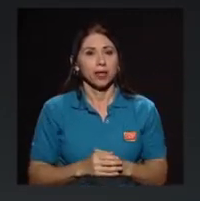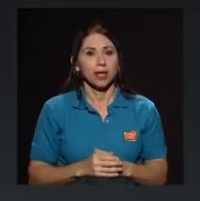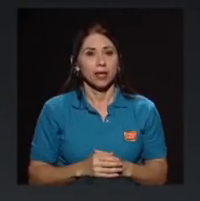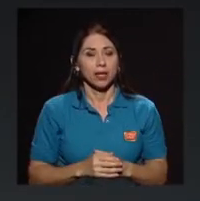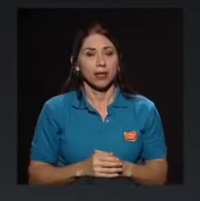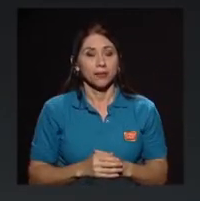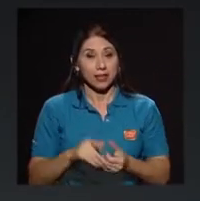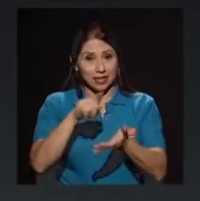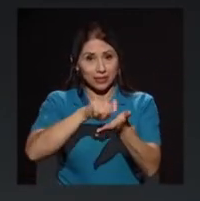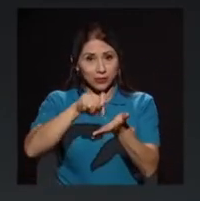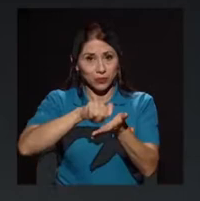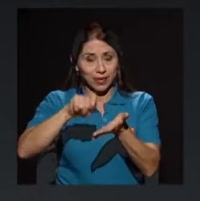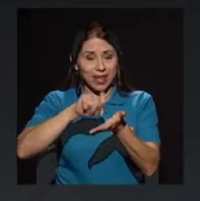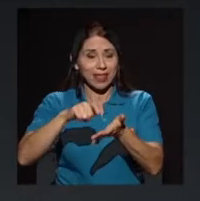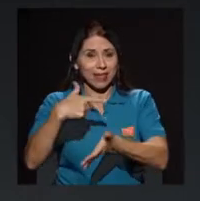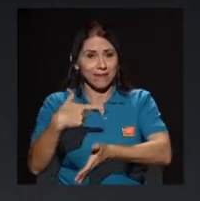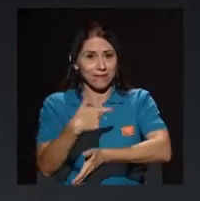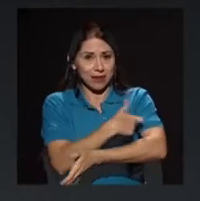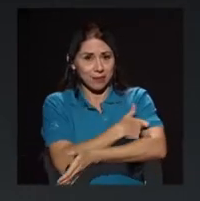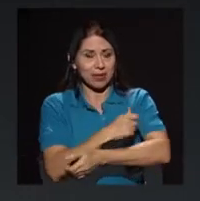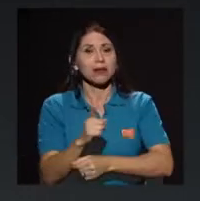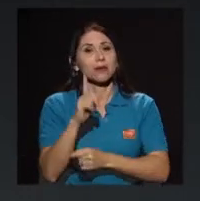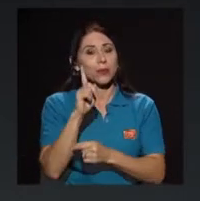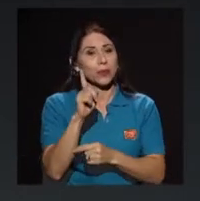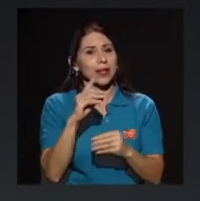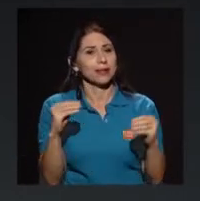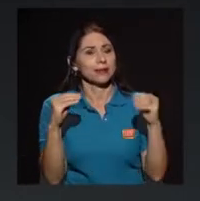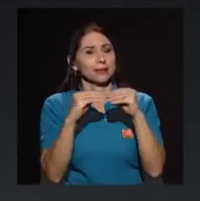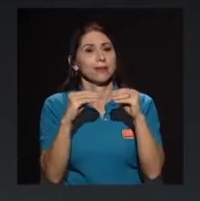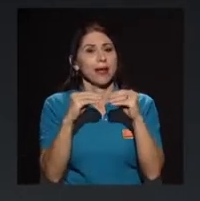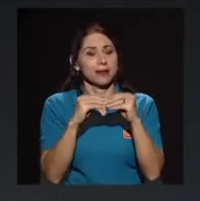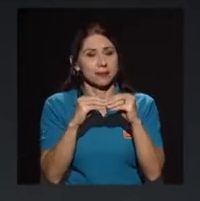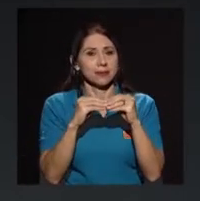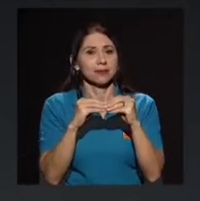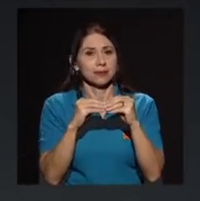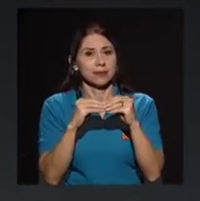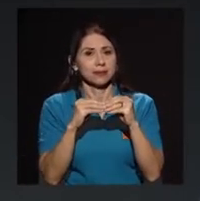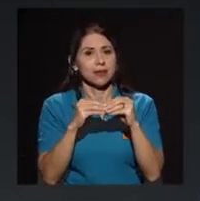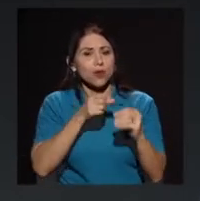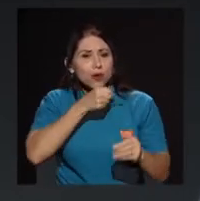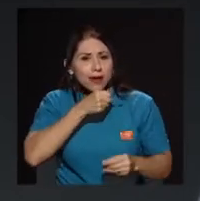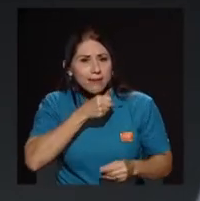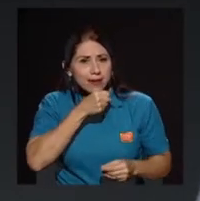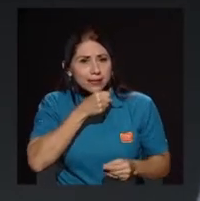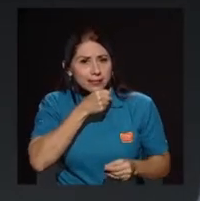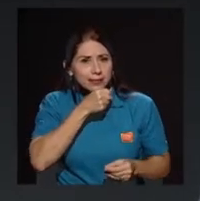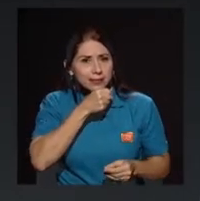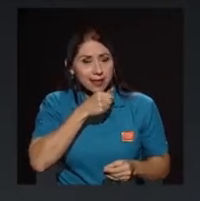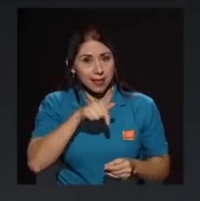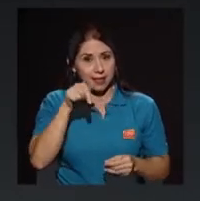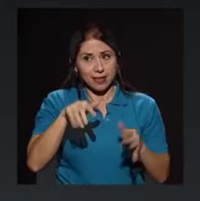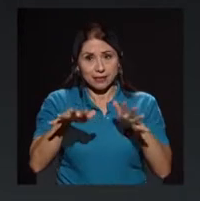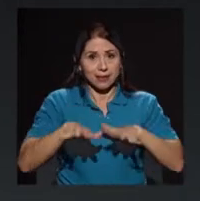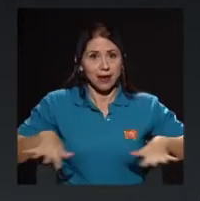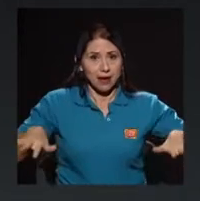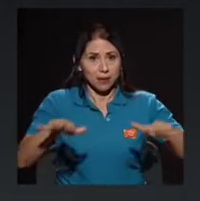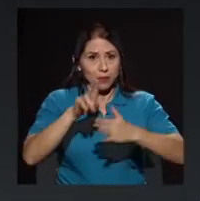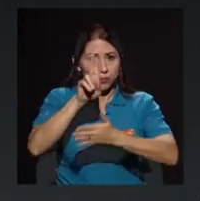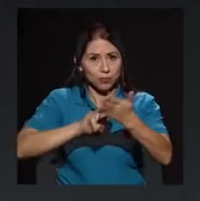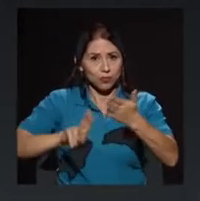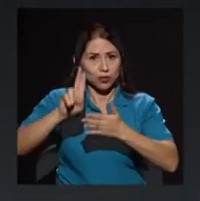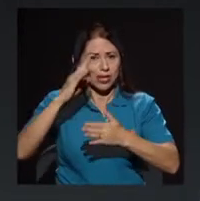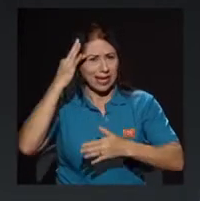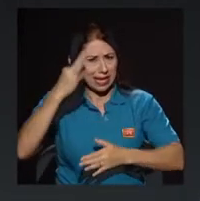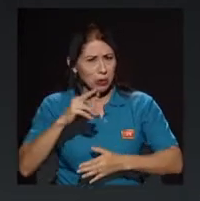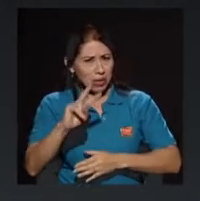La escuela de enfermería es una de las más longevas de este campus, creo